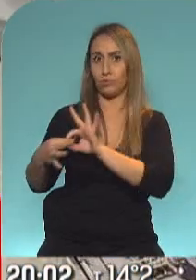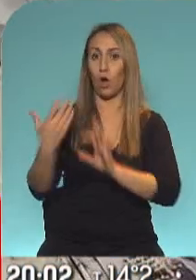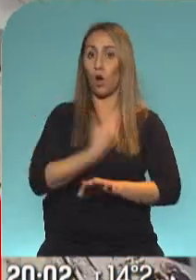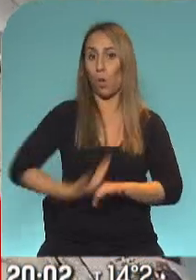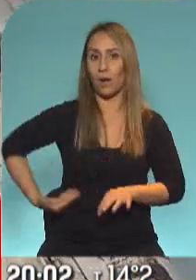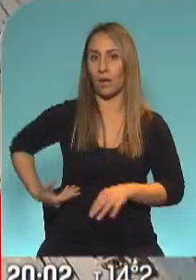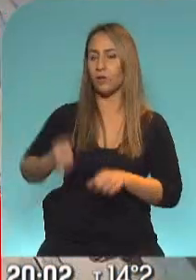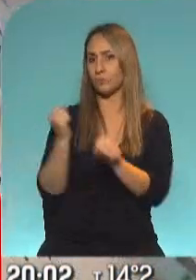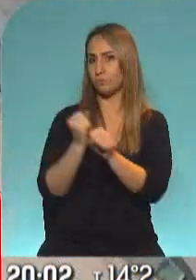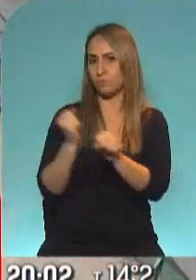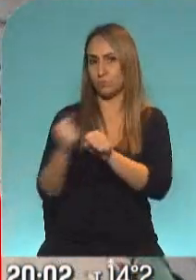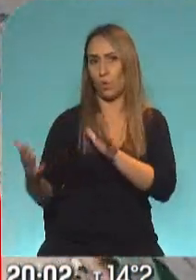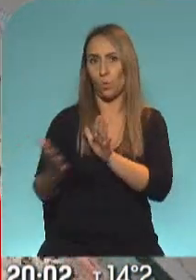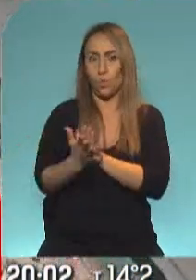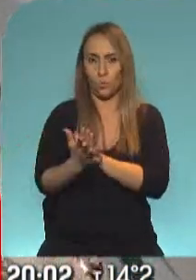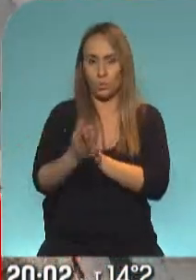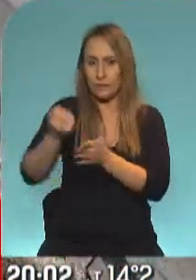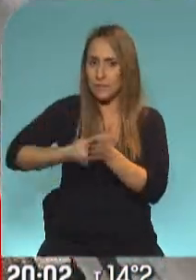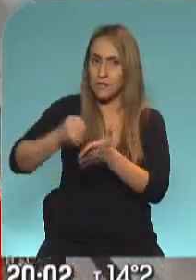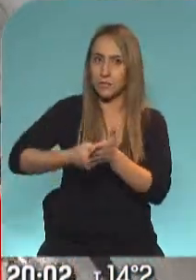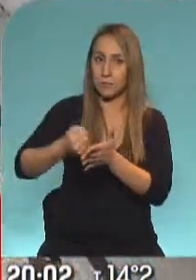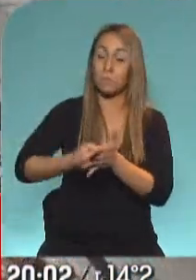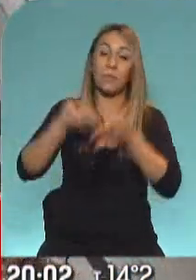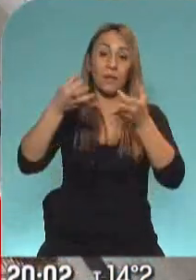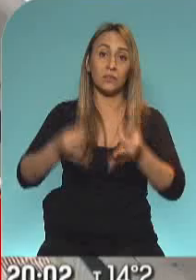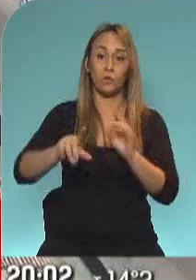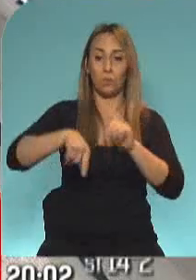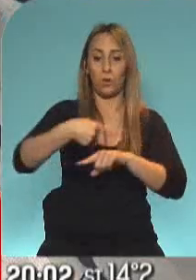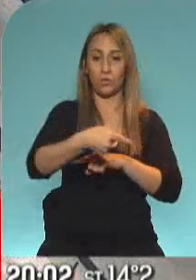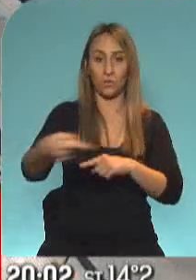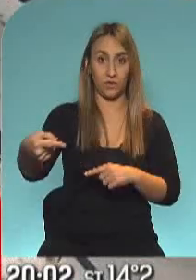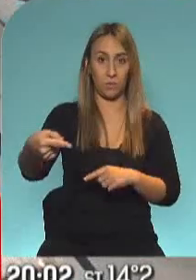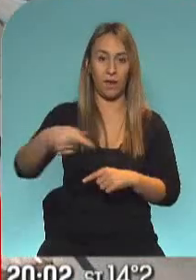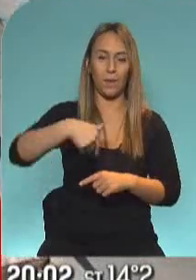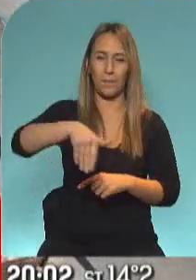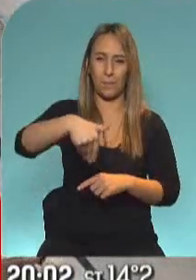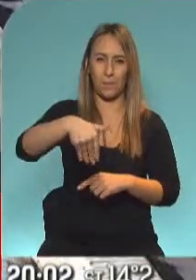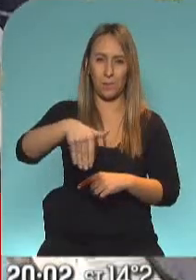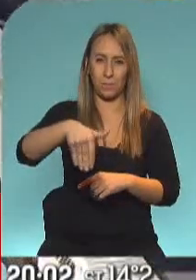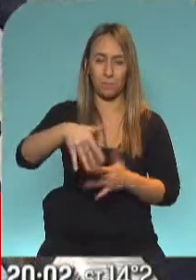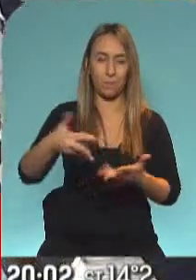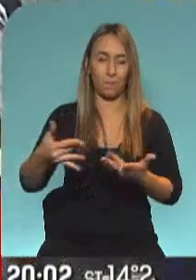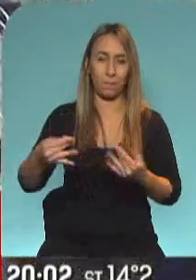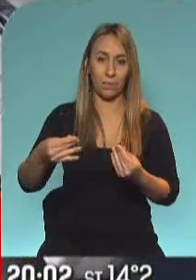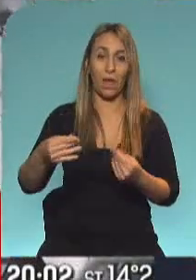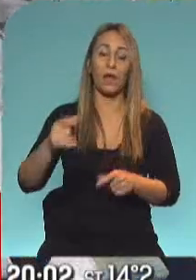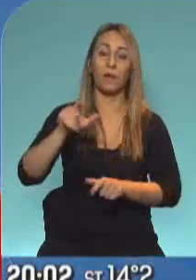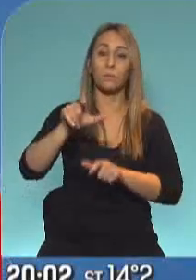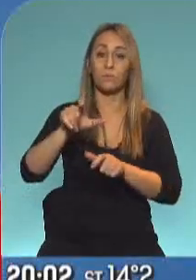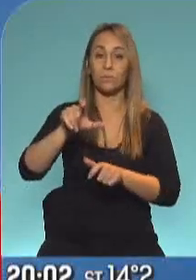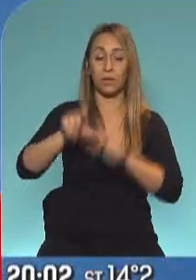Y seguramente la semana que viene vamos a decontarle a los bonaerenses